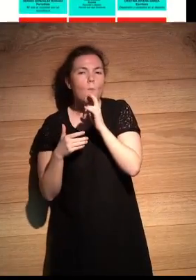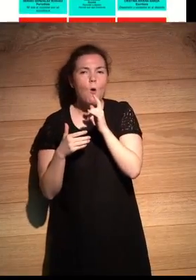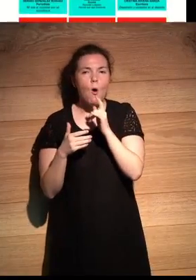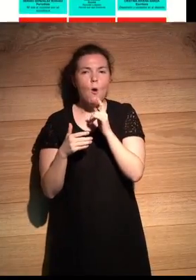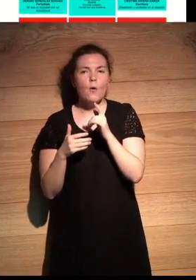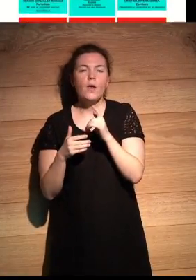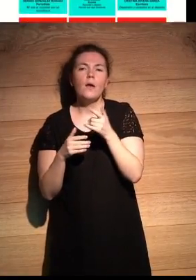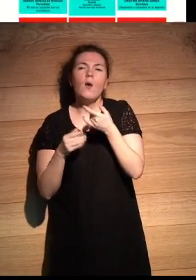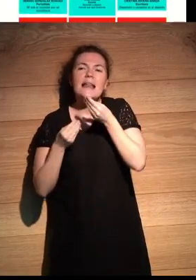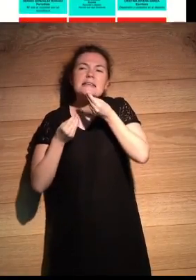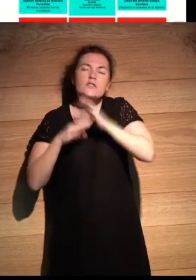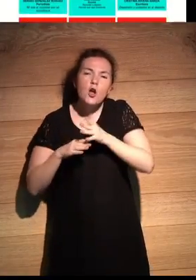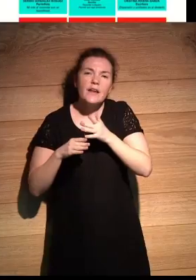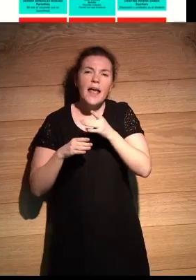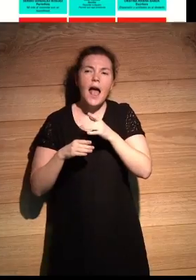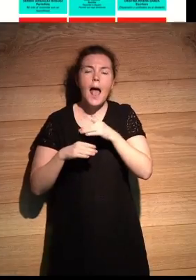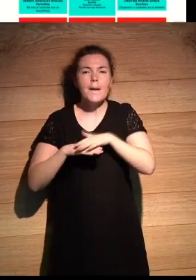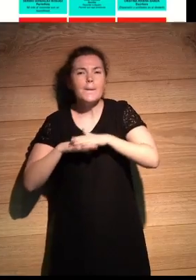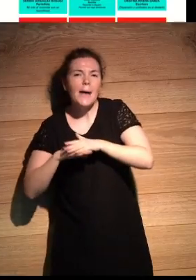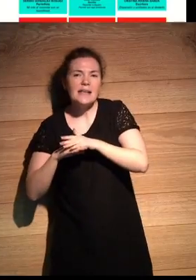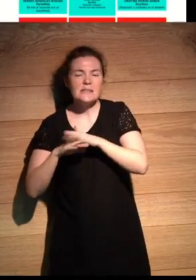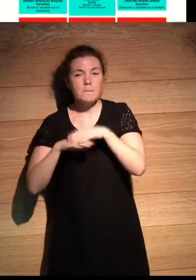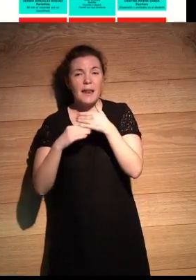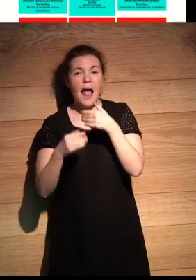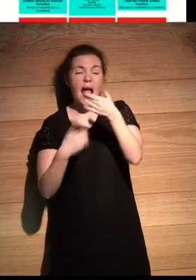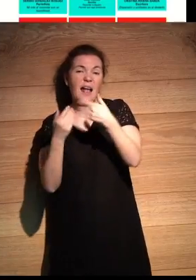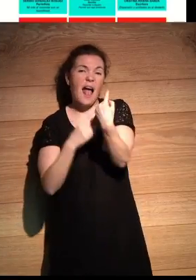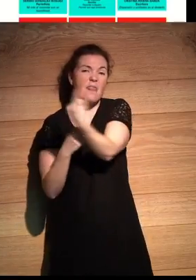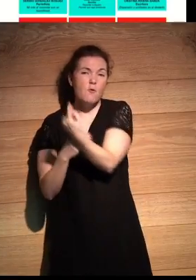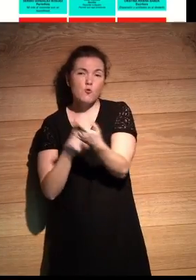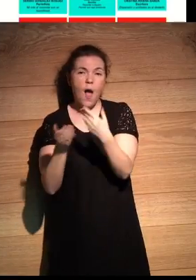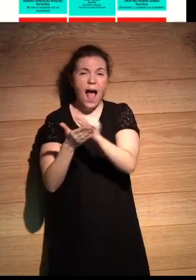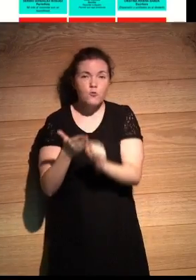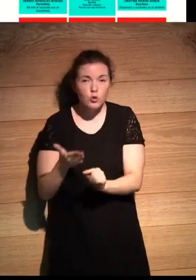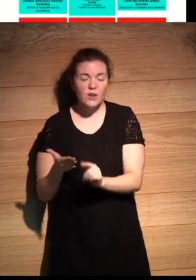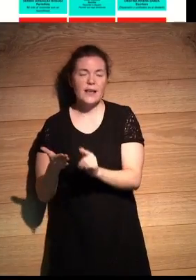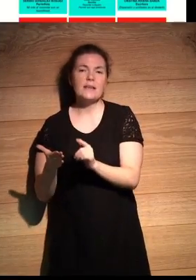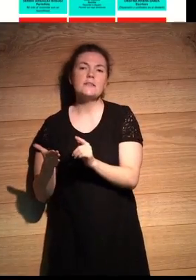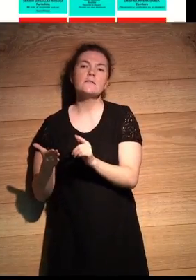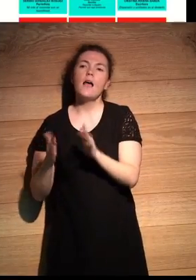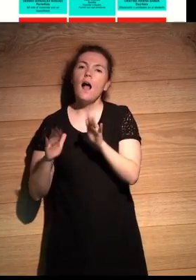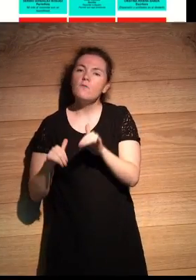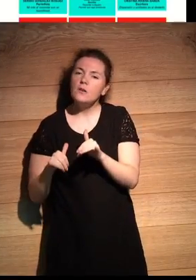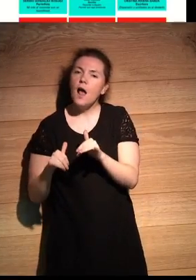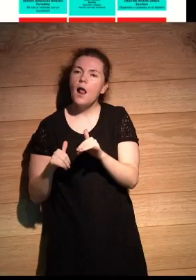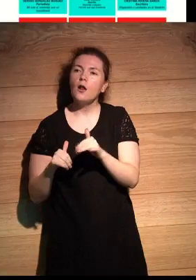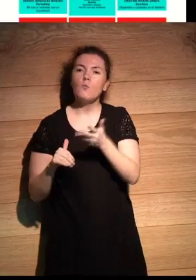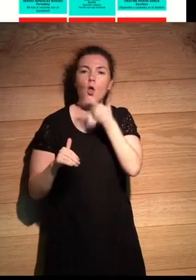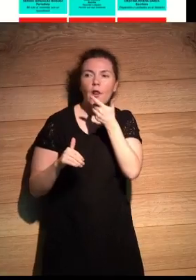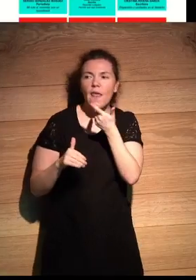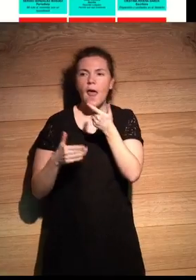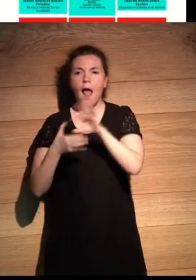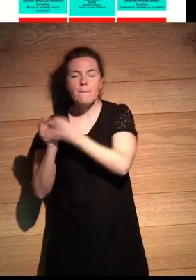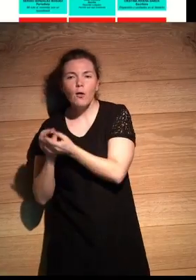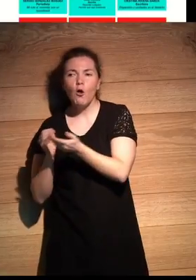era el plot narrativo que se había acordado con cada uno de los autores y autoras, y ahí pues llega a través de conocimientos, amistades,